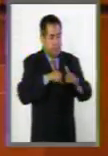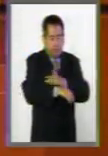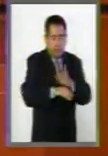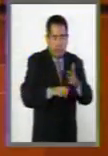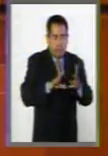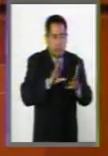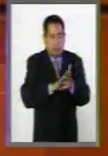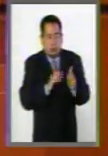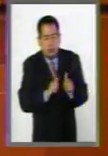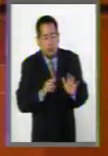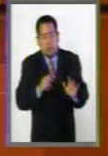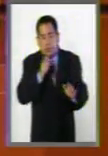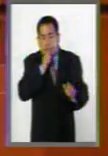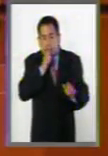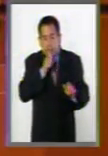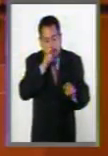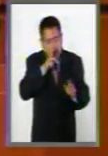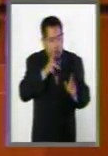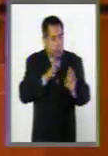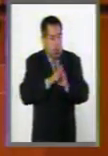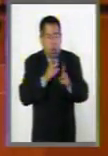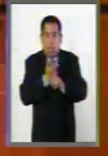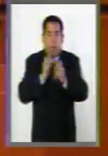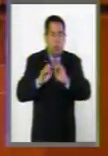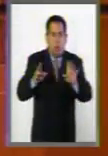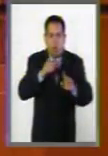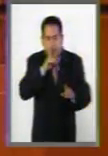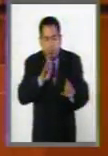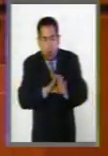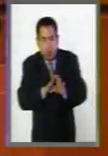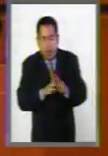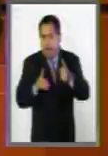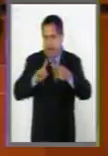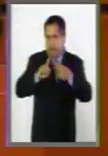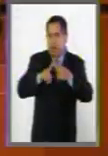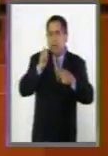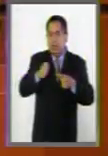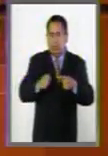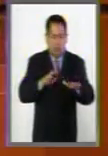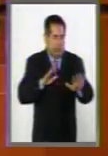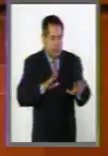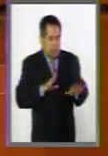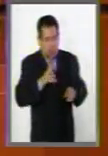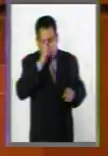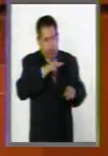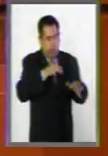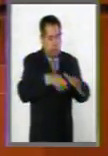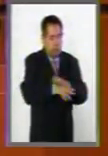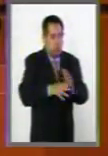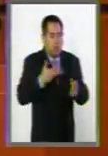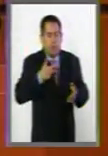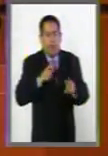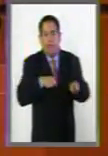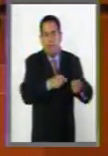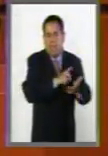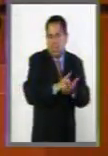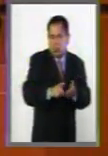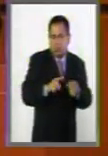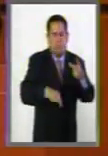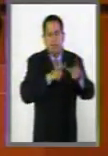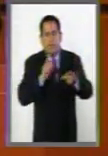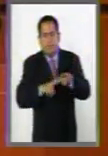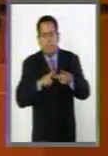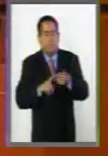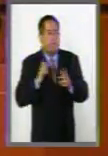privativas o restrictivas de libertad. Las primeras son restricciones y prohibiciones a derechos. Los segundos